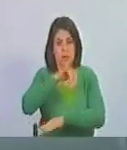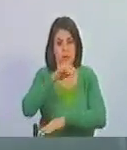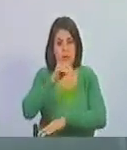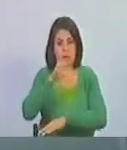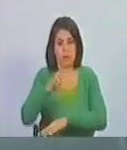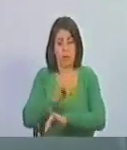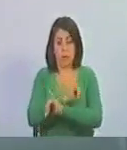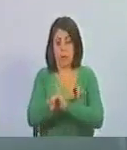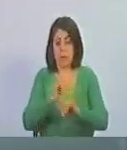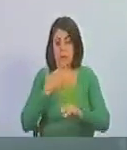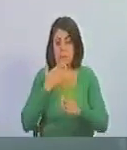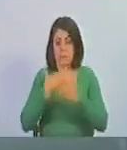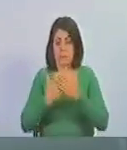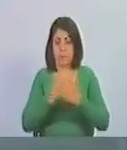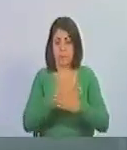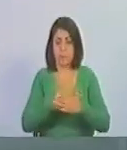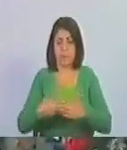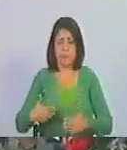Gracias señor presidente.